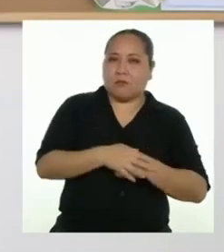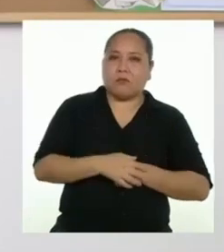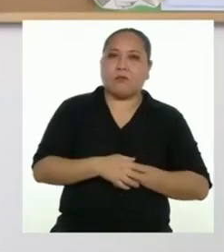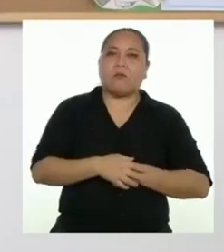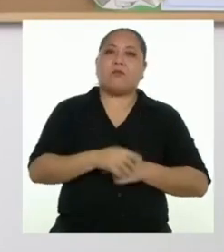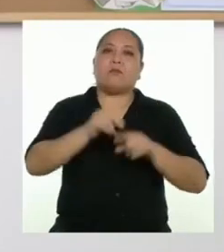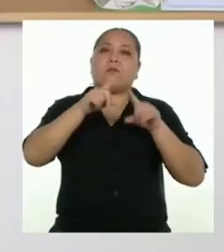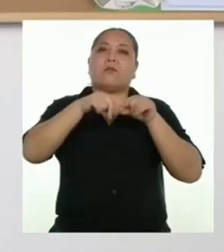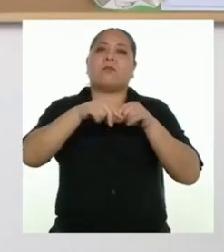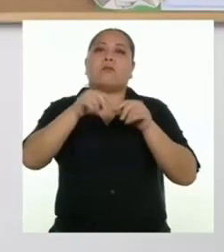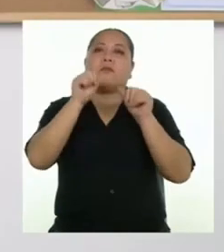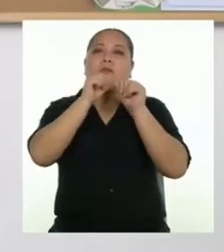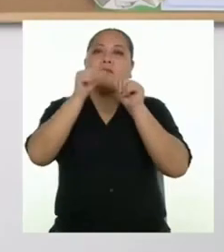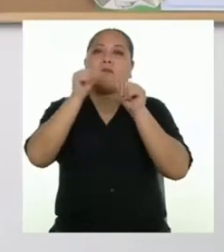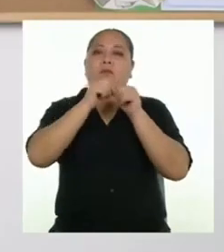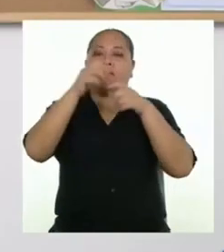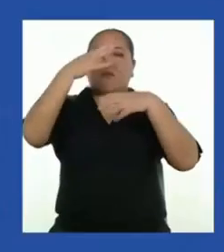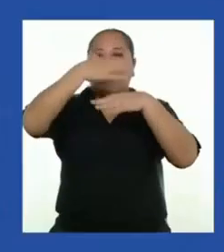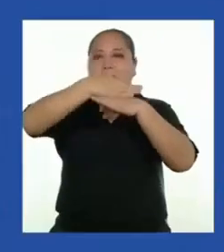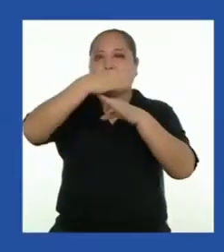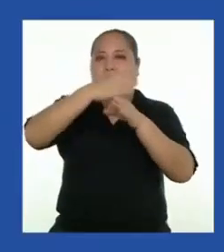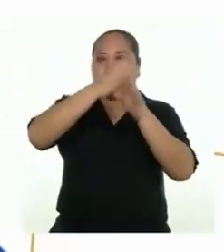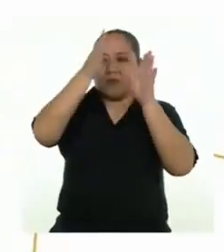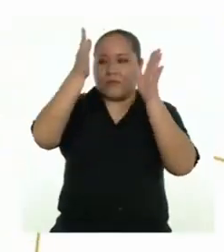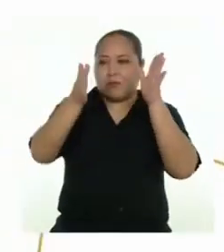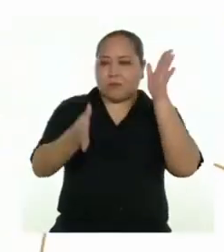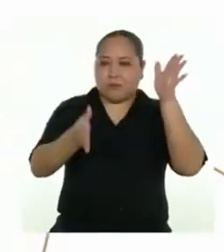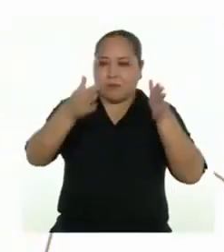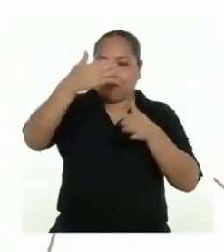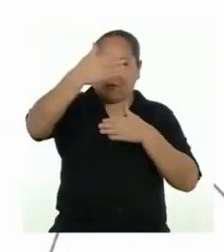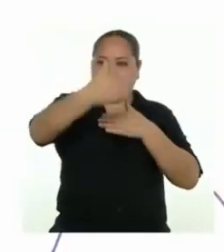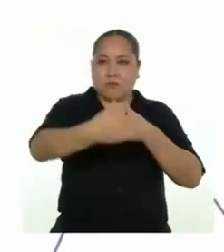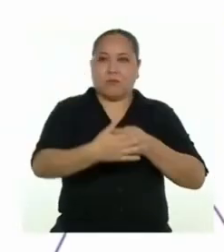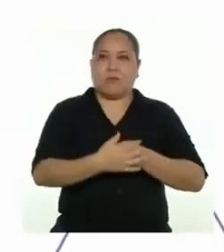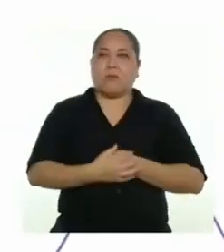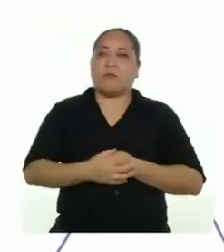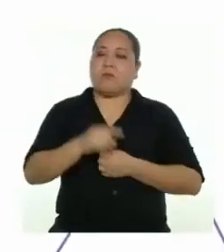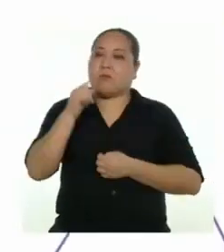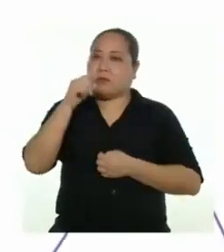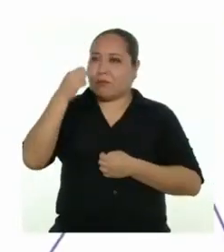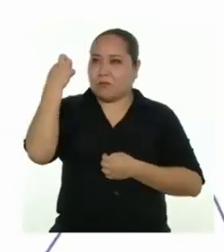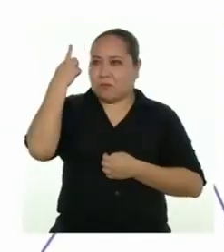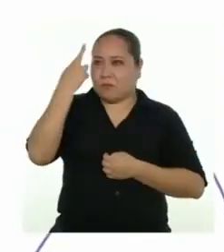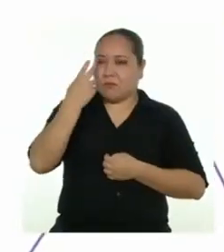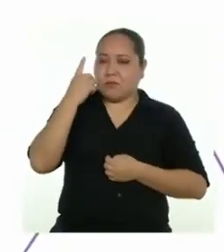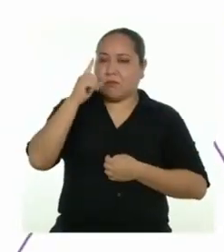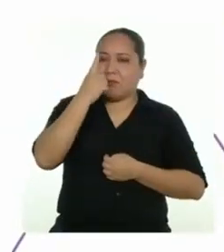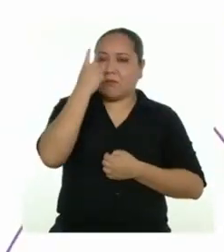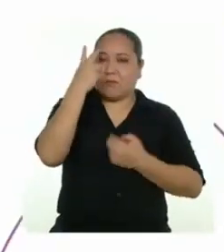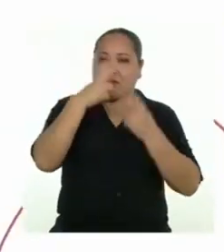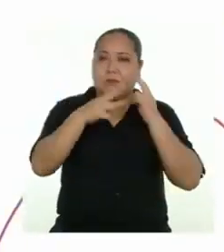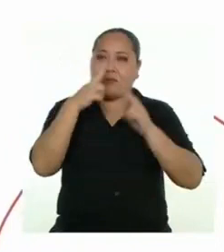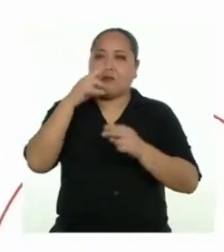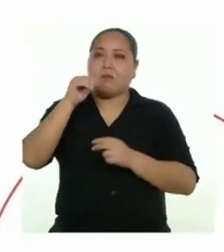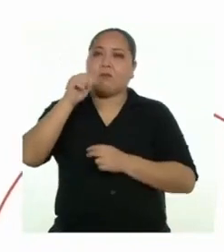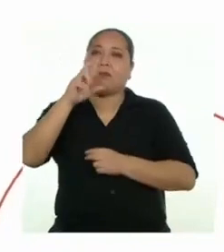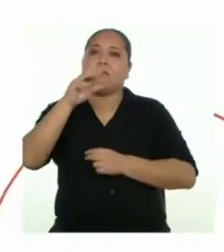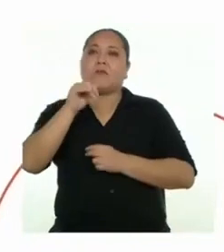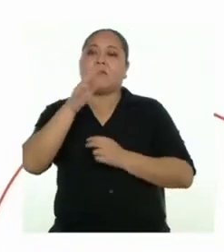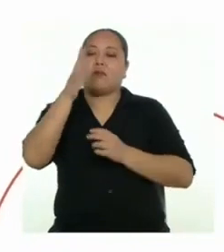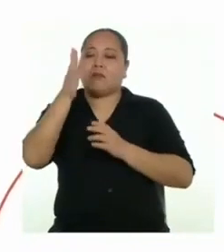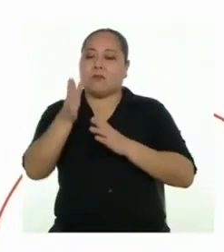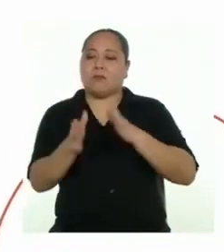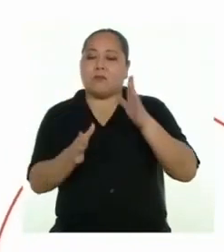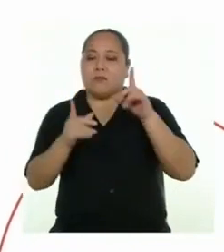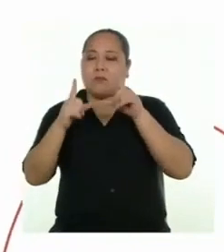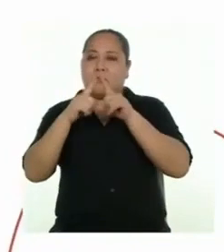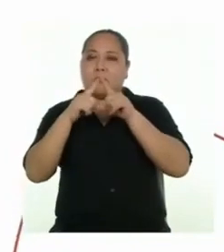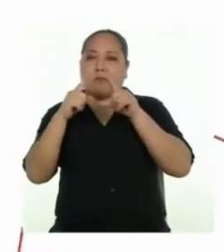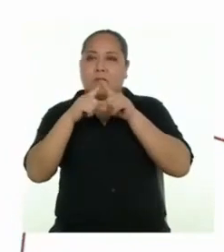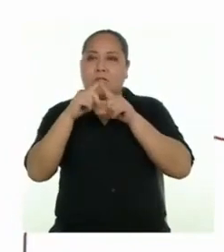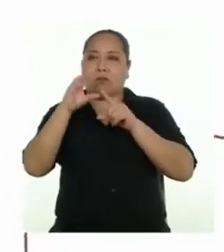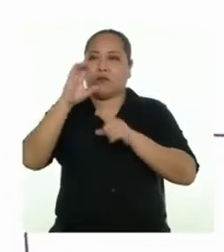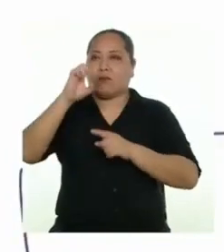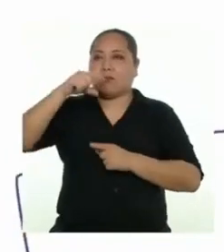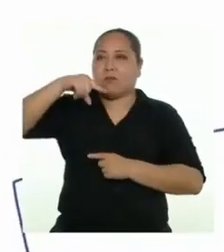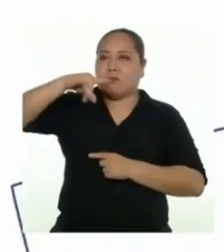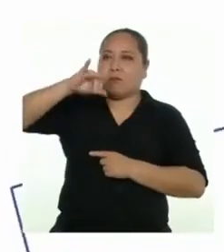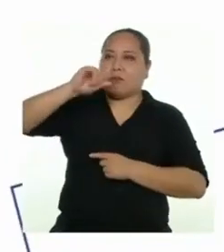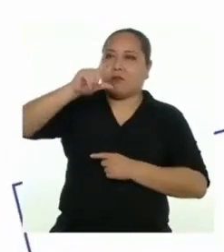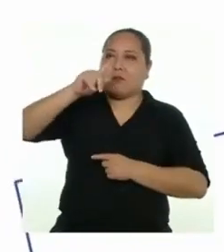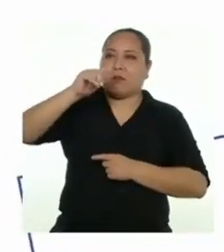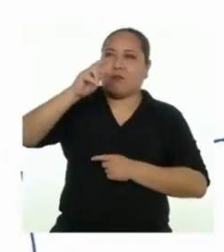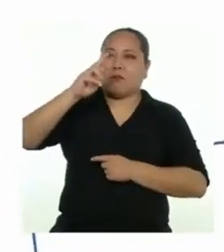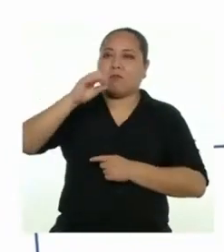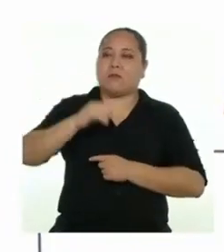función al número y forma de sus caras. Por eso, primero determinamos el área de la cara de triángulo equilátero.